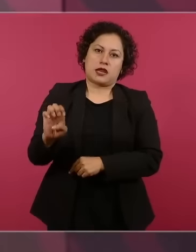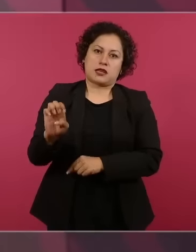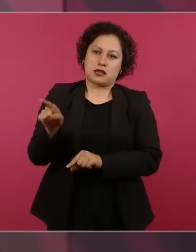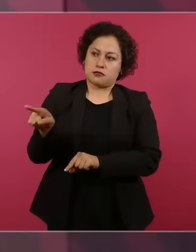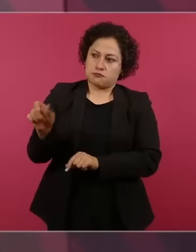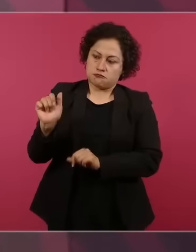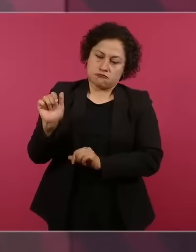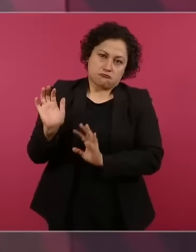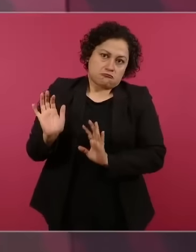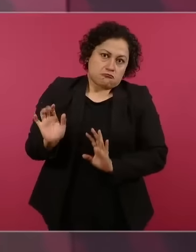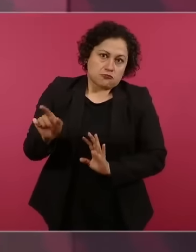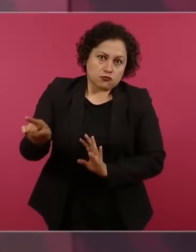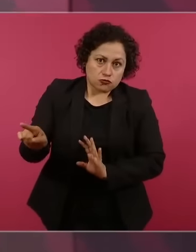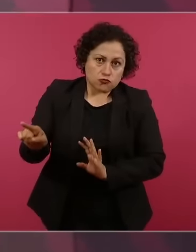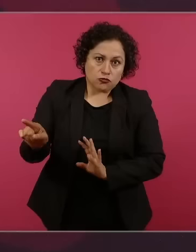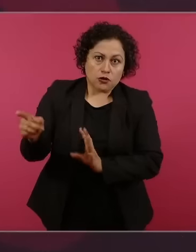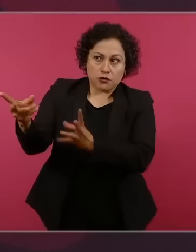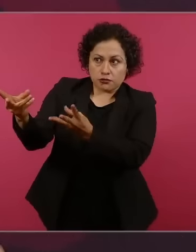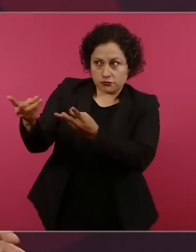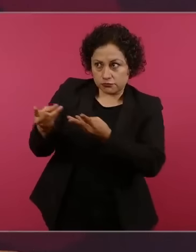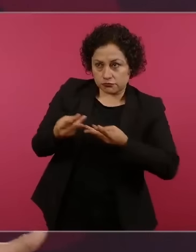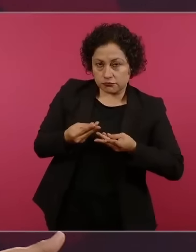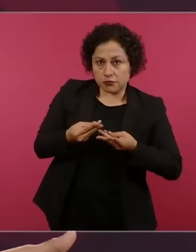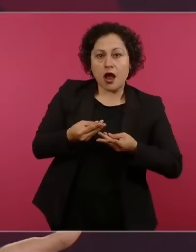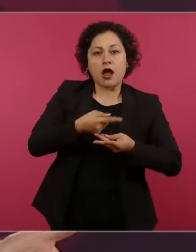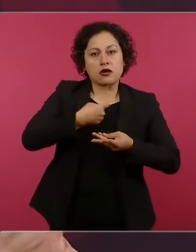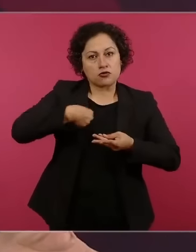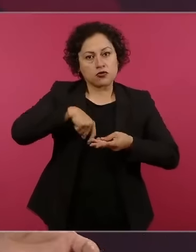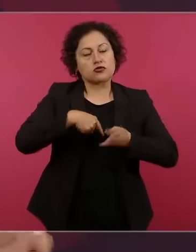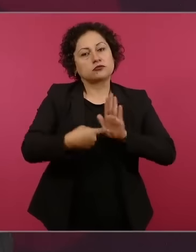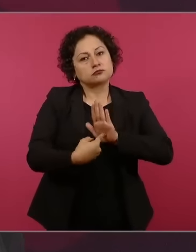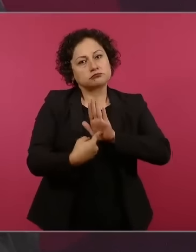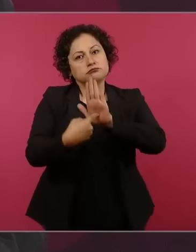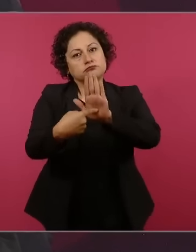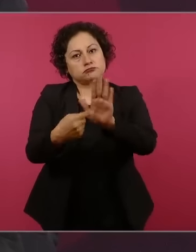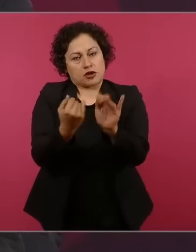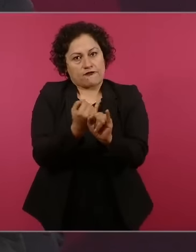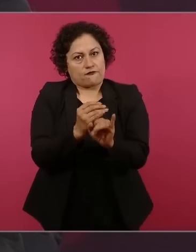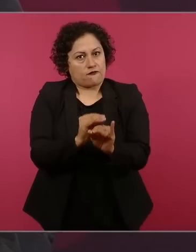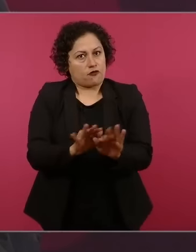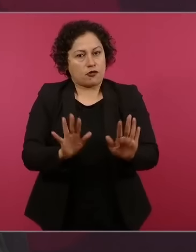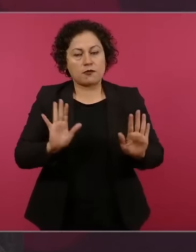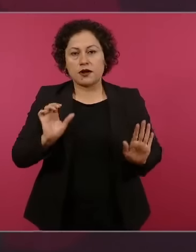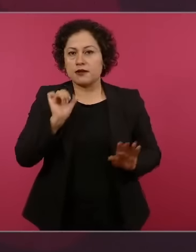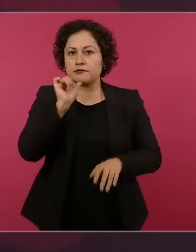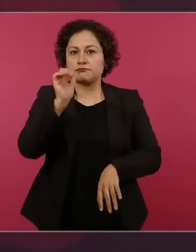facilitando las cosas, porque le tenemos